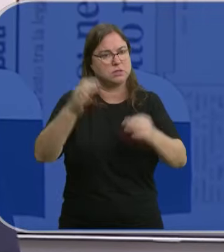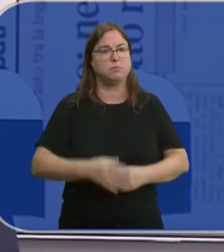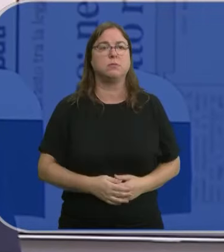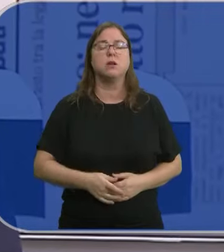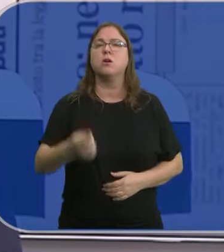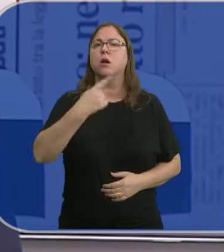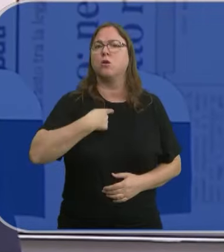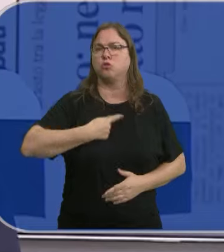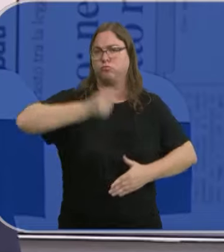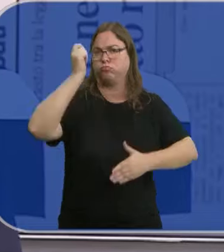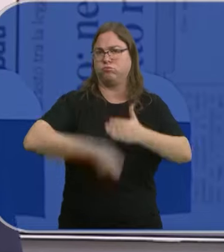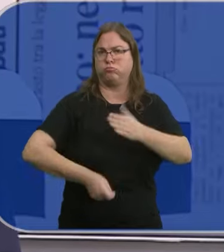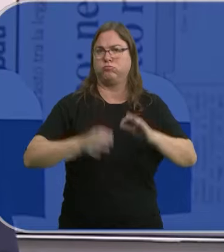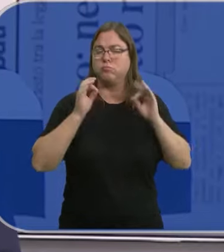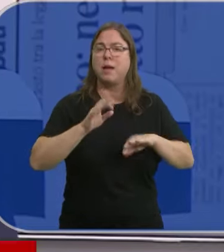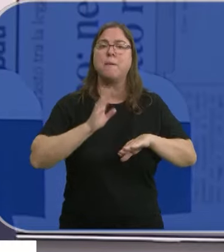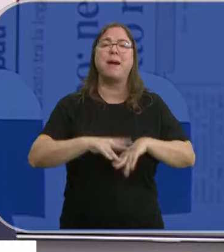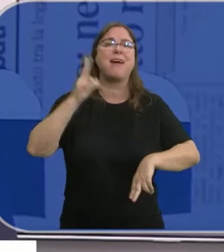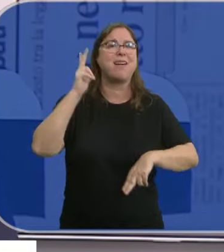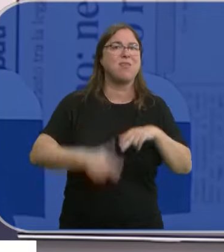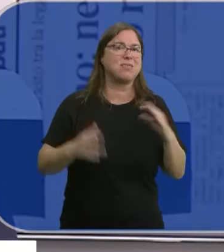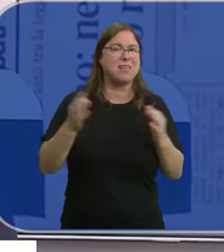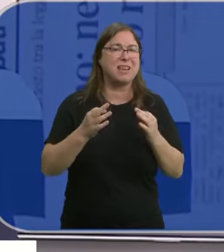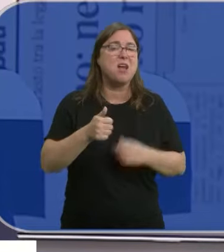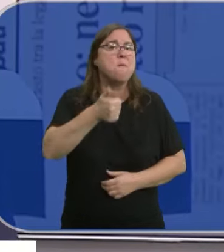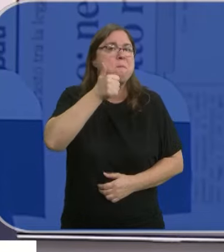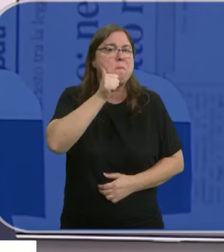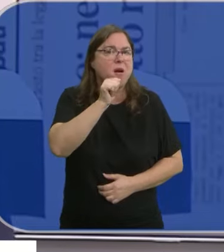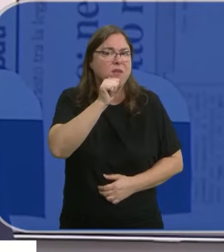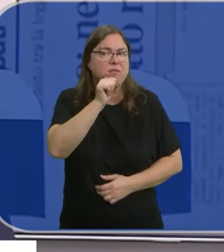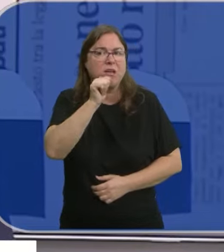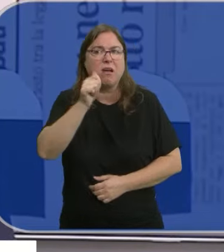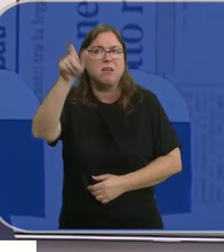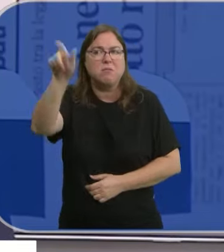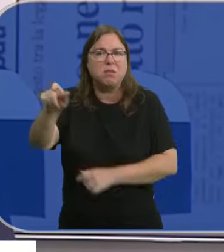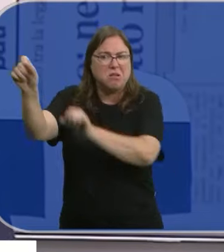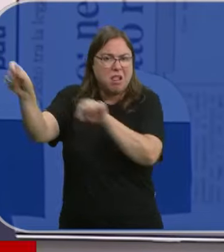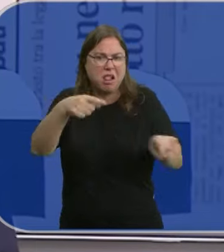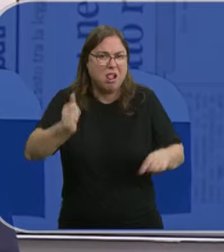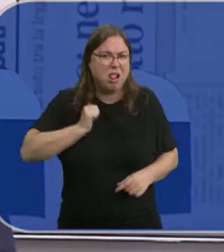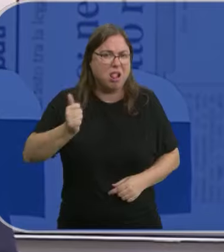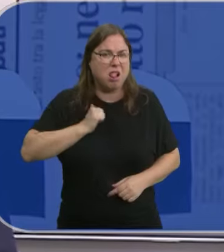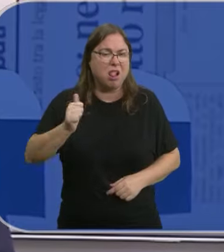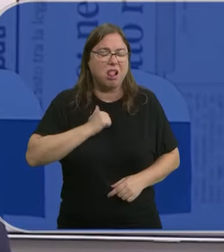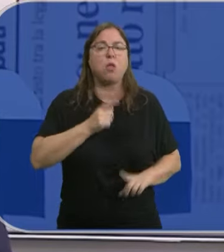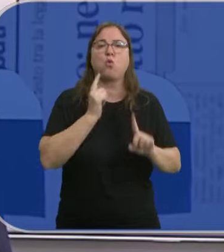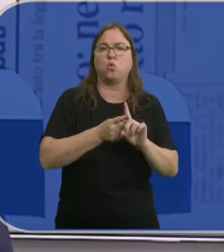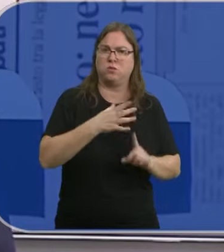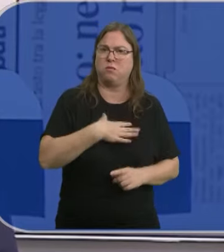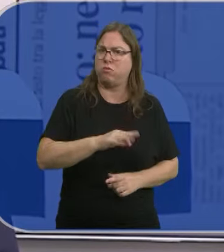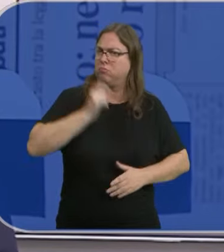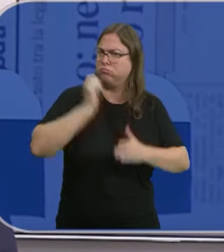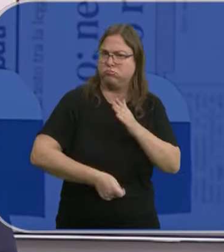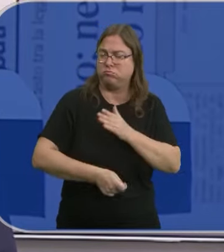Vamos a ser contundentes en evitar que las mafias que trafican con personas puedan utilizar